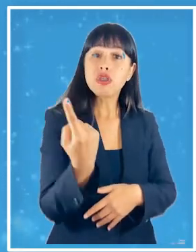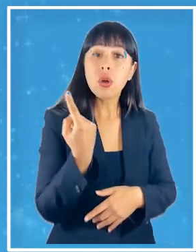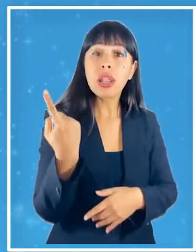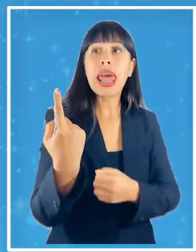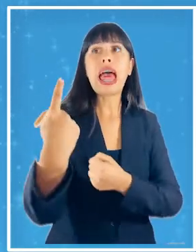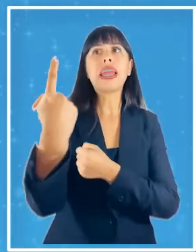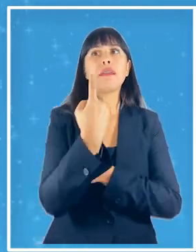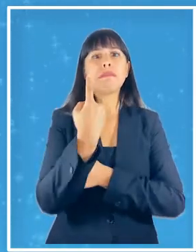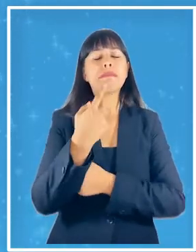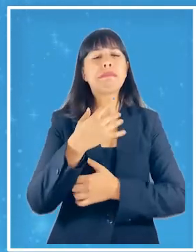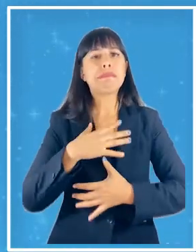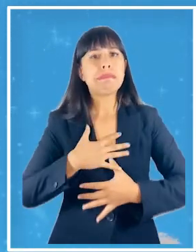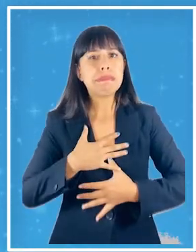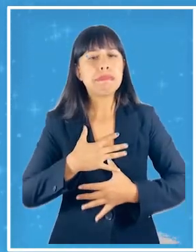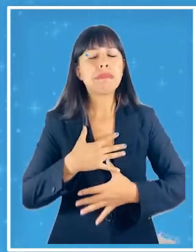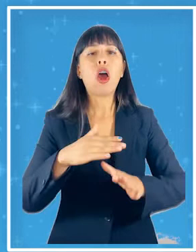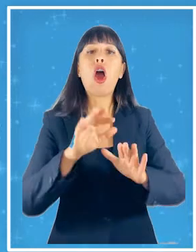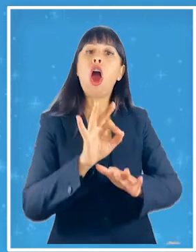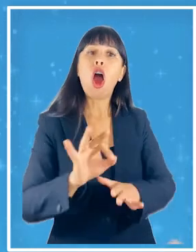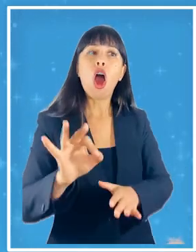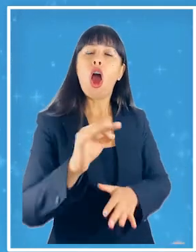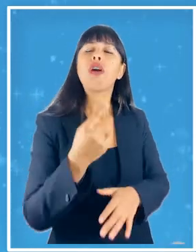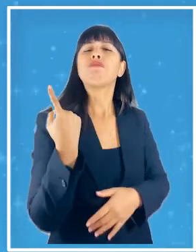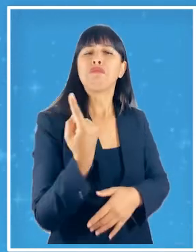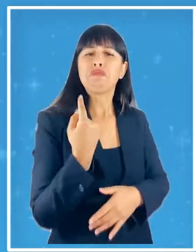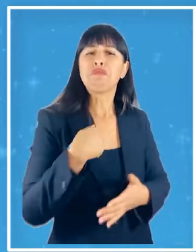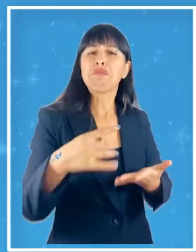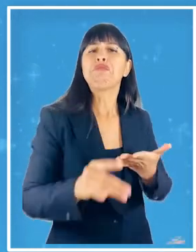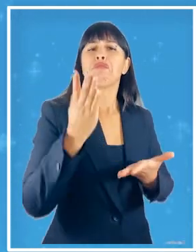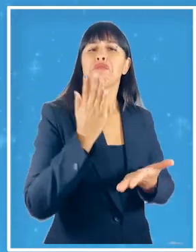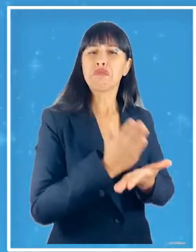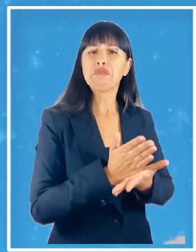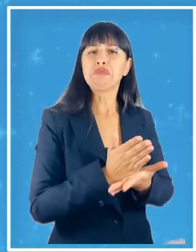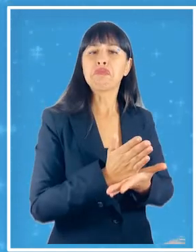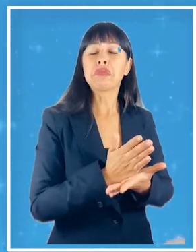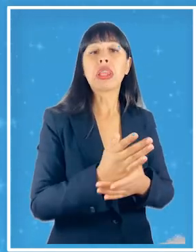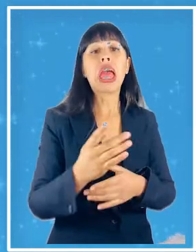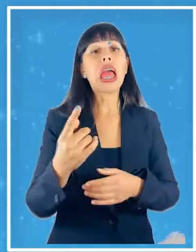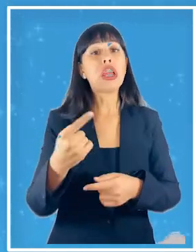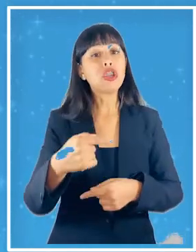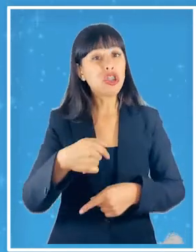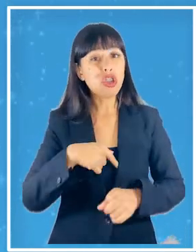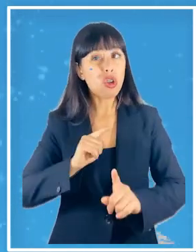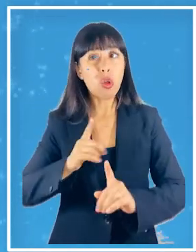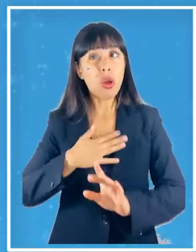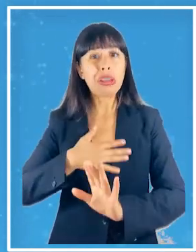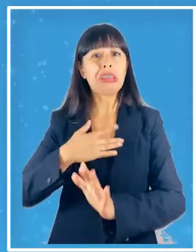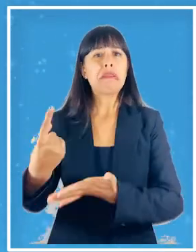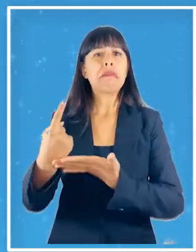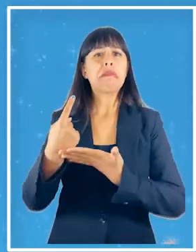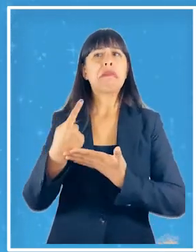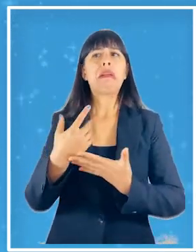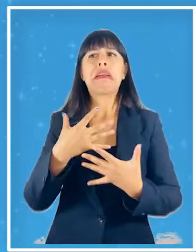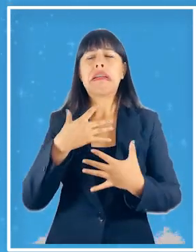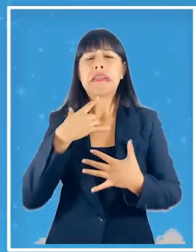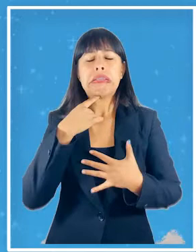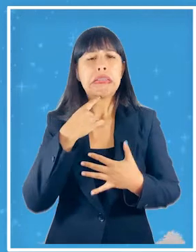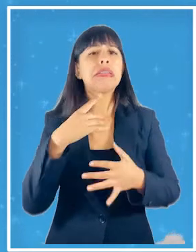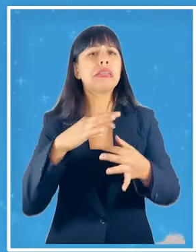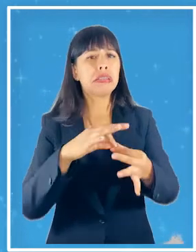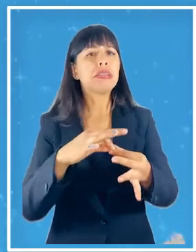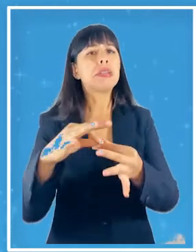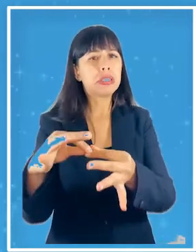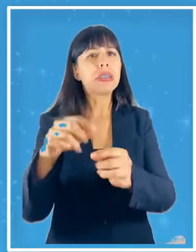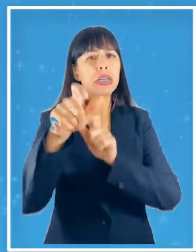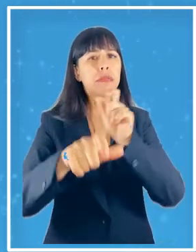soledad impuesta a la soledad elegida cuando la soledad es no deseada puede provocar